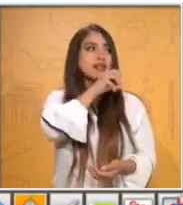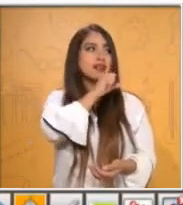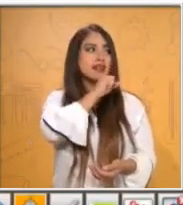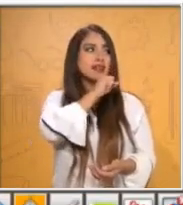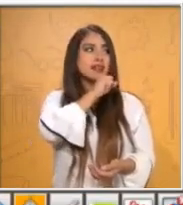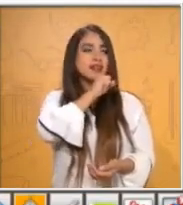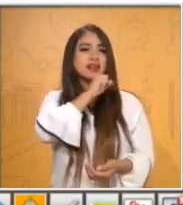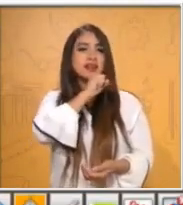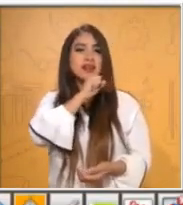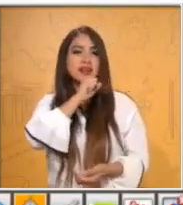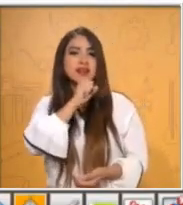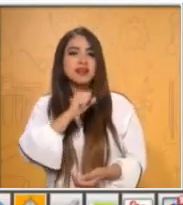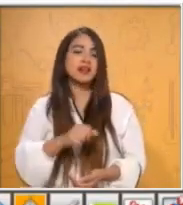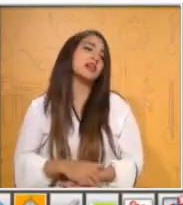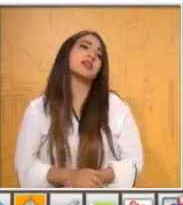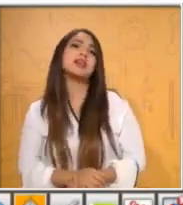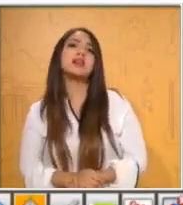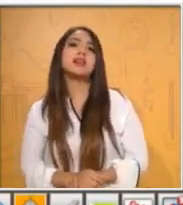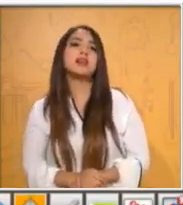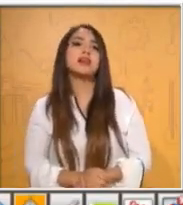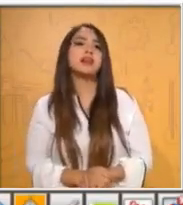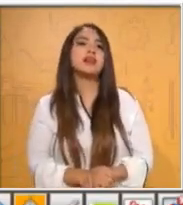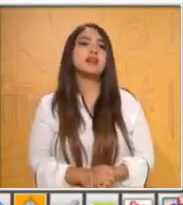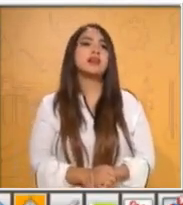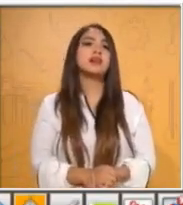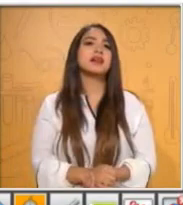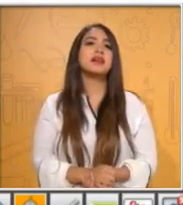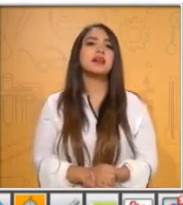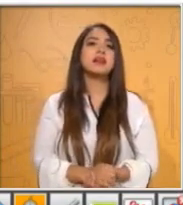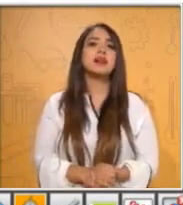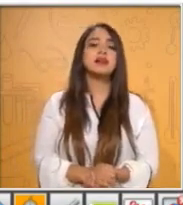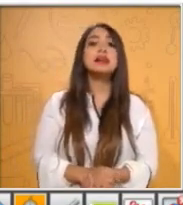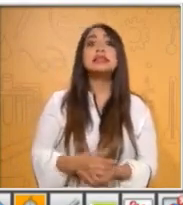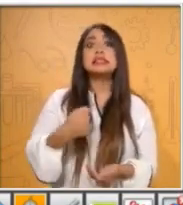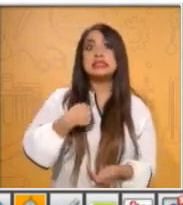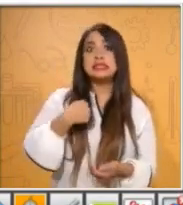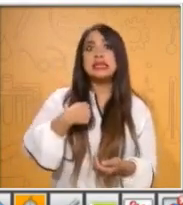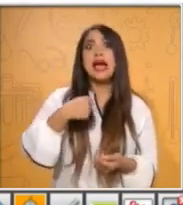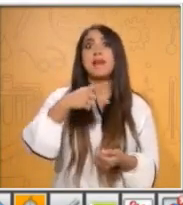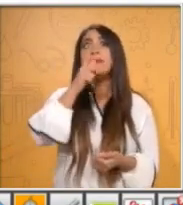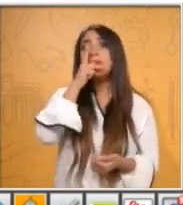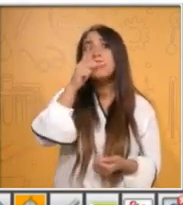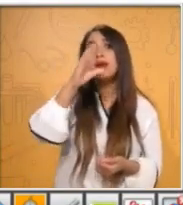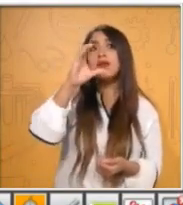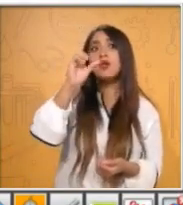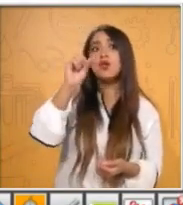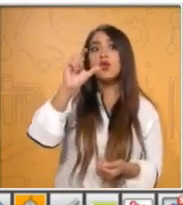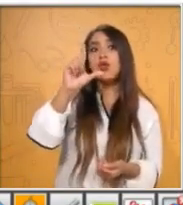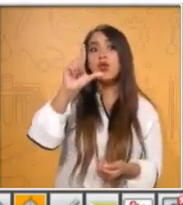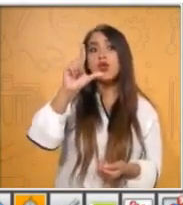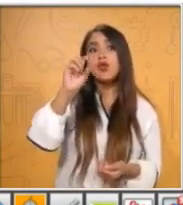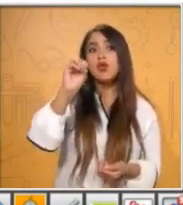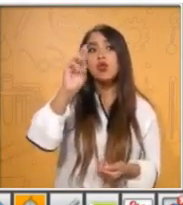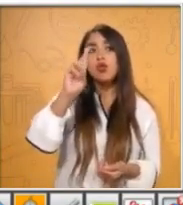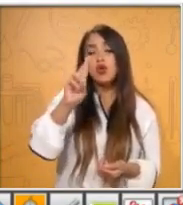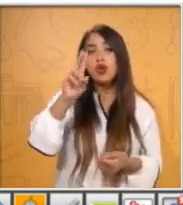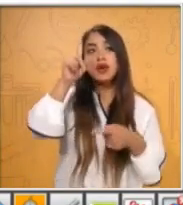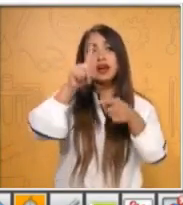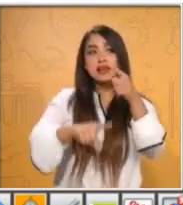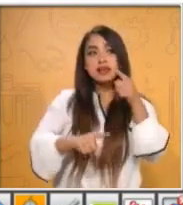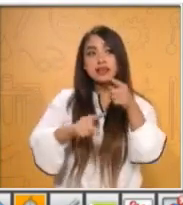atención, este era un acertijo. Si a color le quitas la letra O y le pones la A, se convierte en calor.